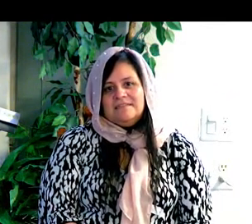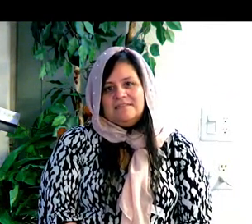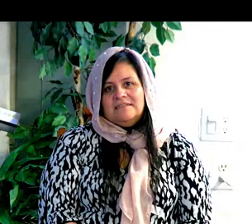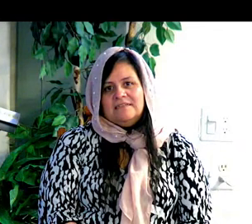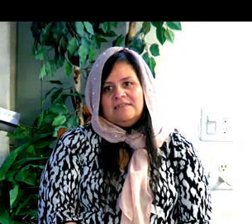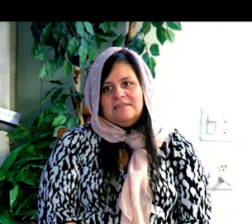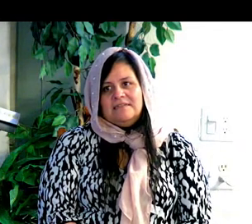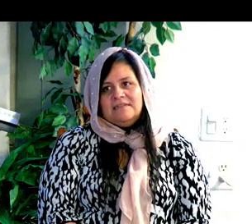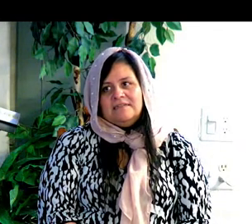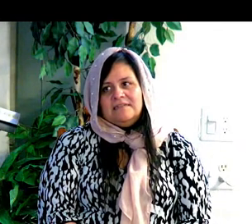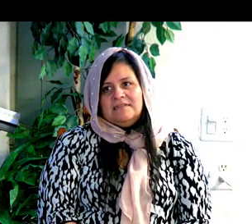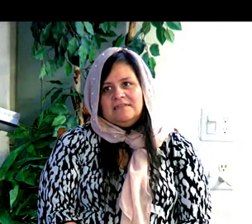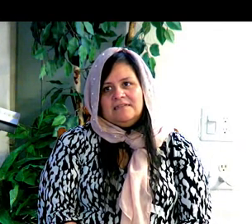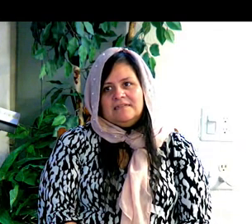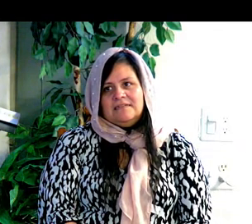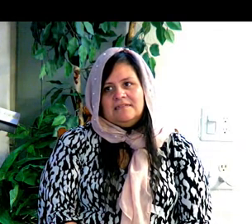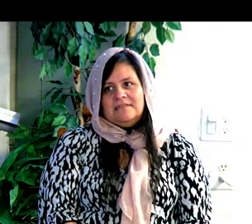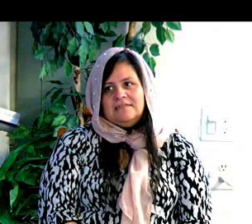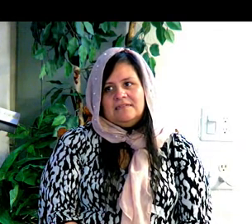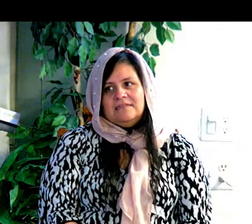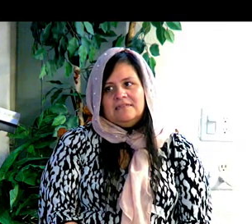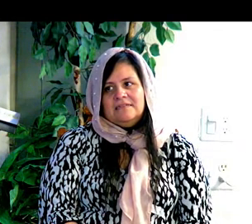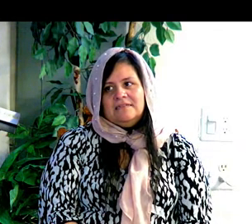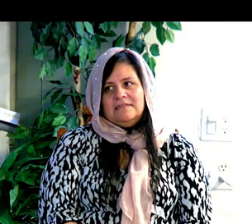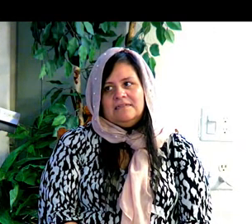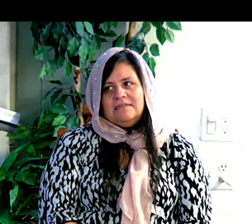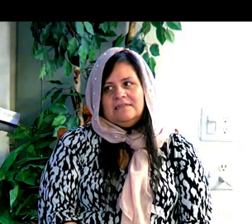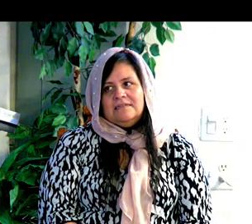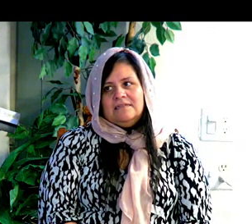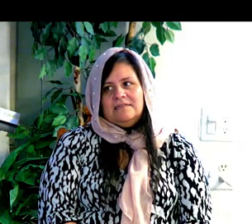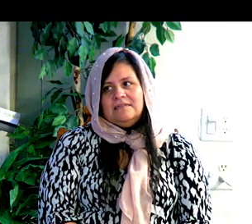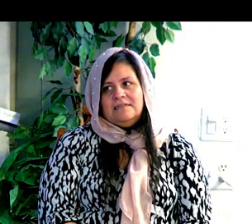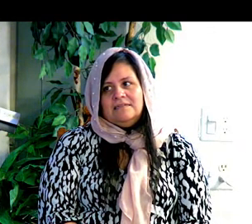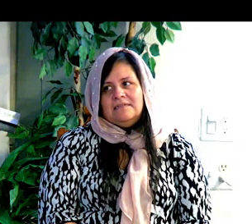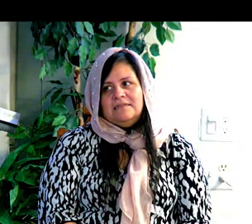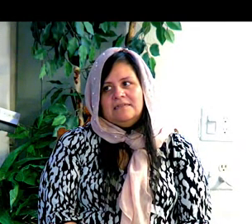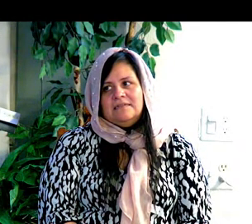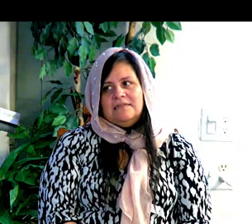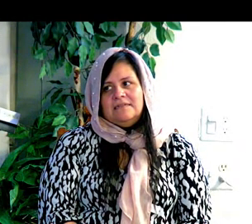líderes y decir, mira, él no está cumpliendo su contrato.